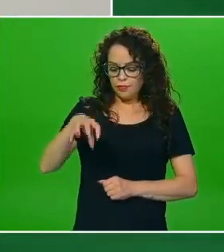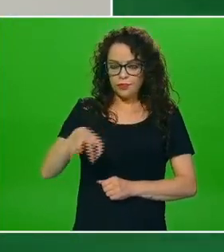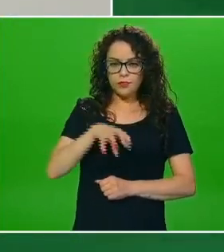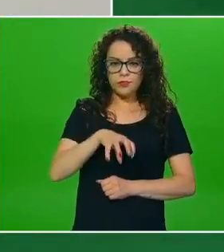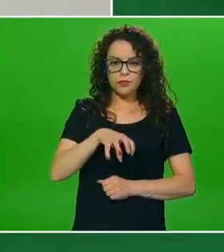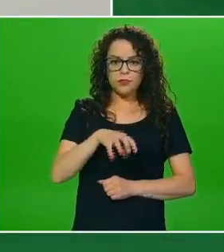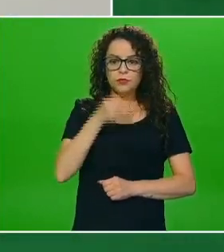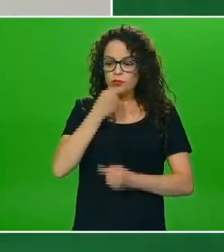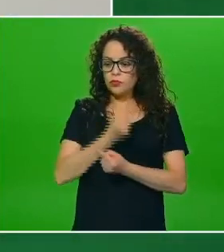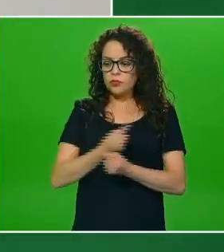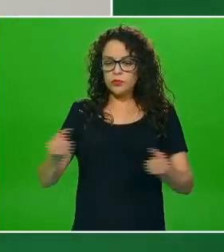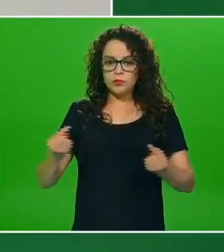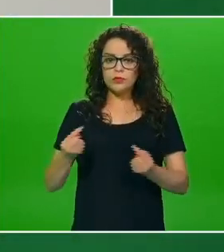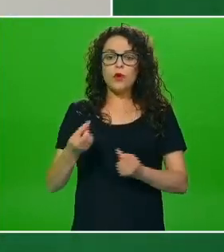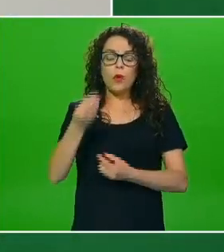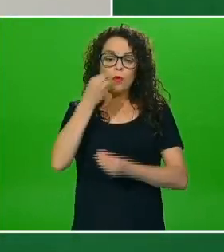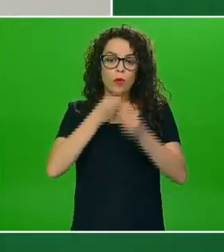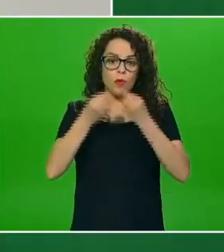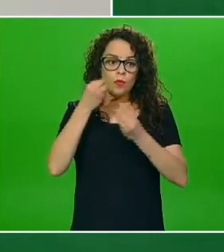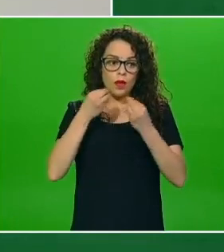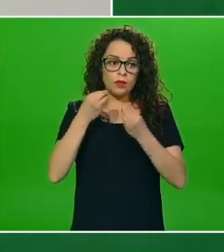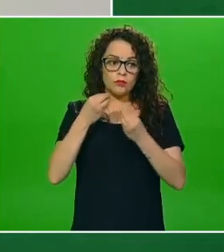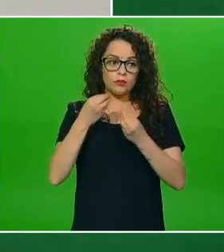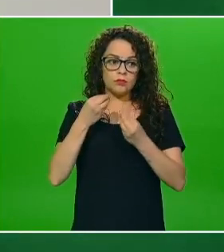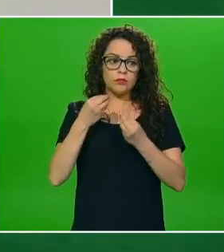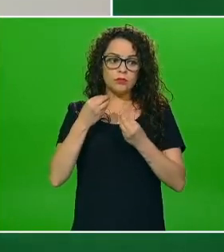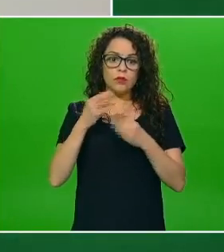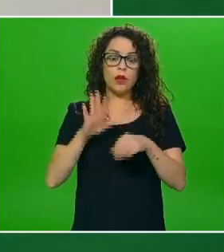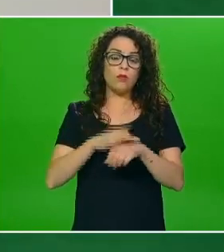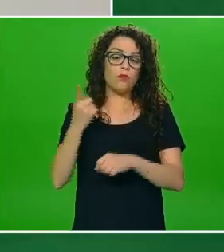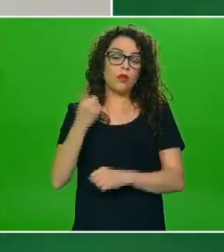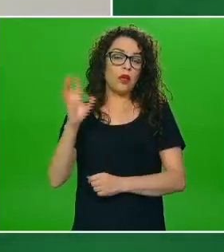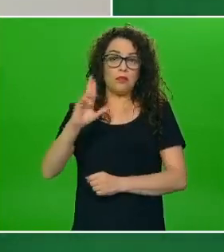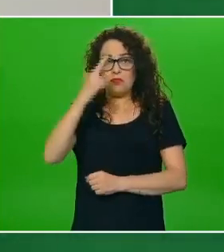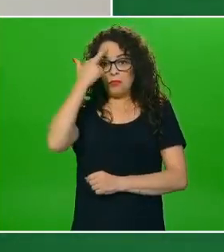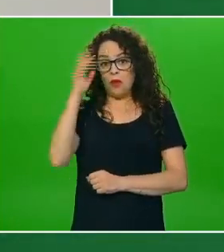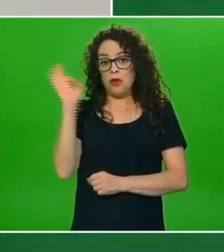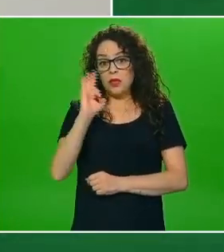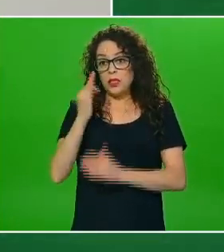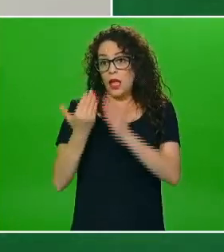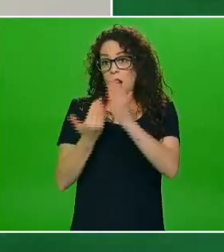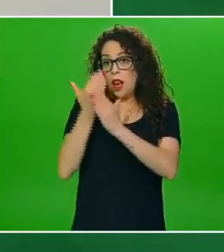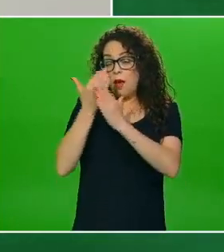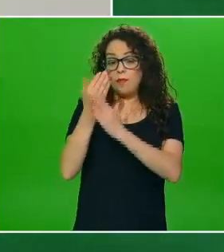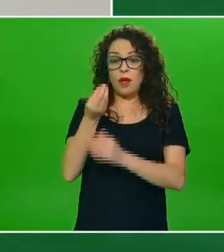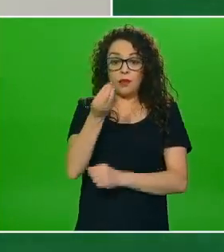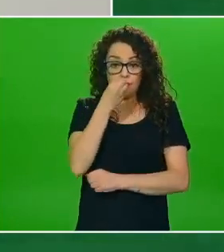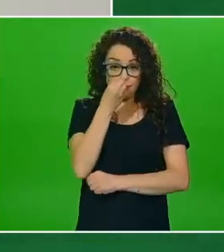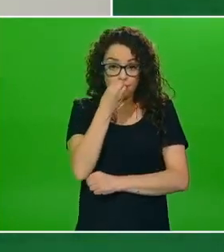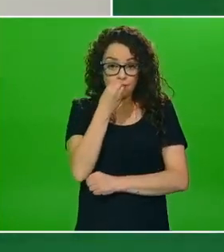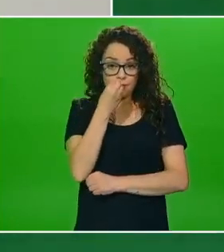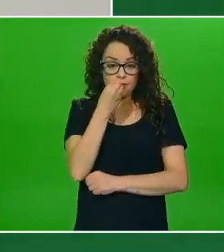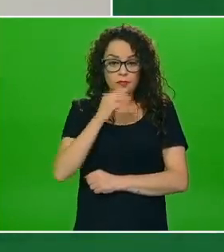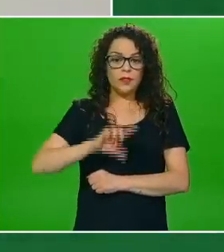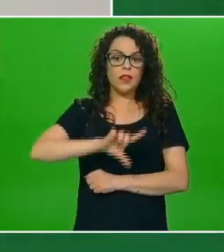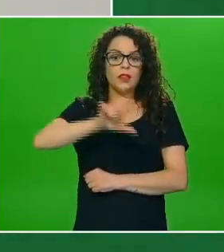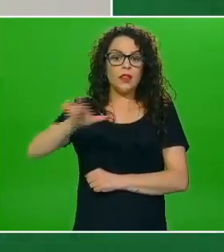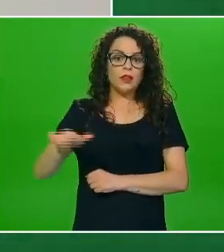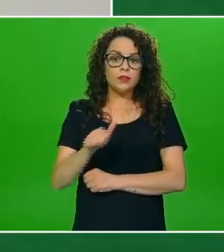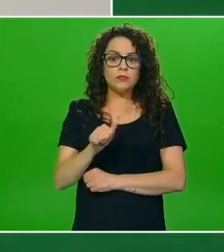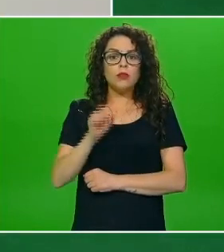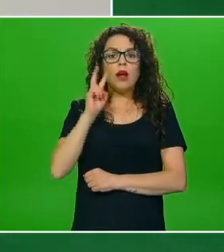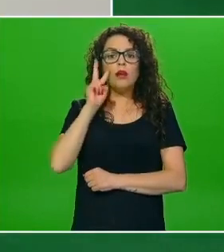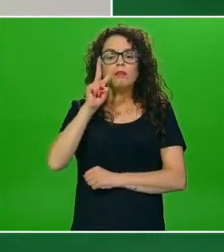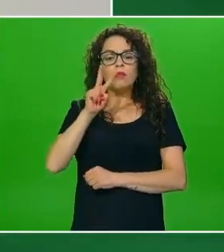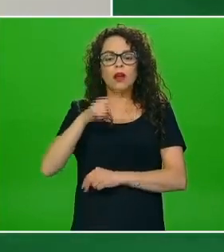podrían estar teniendo acceso en sus domicilios recordando que a lo mejor inician con un desayuno pero entonces luego se ponen frente a la